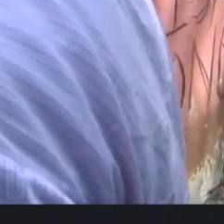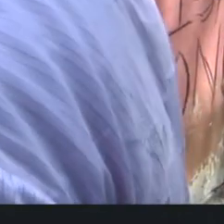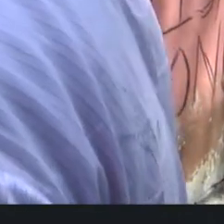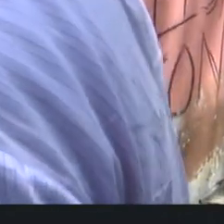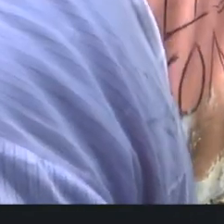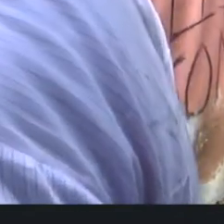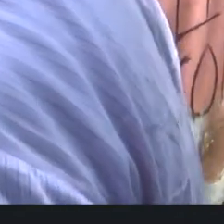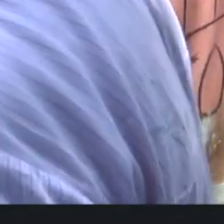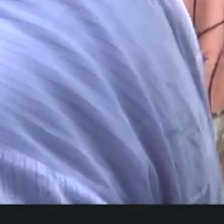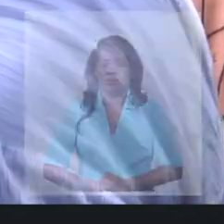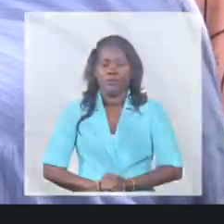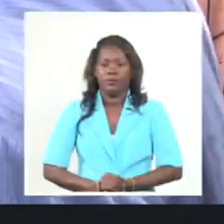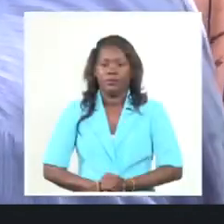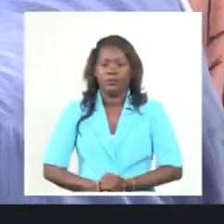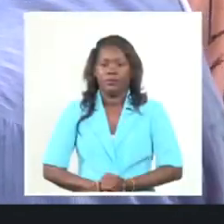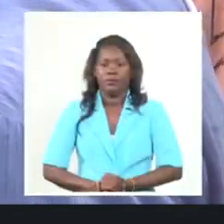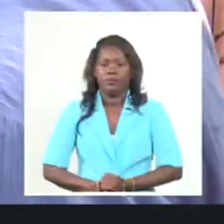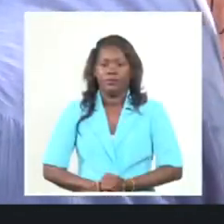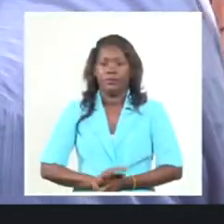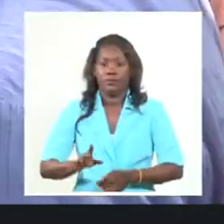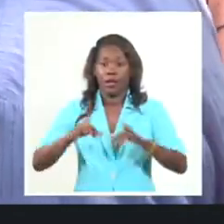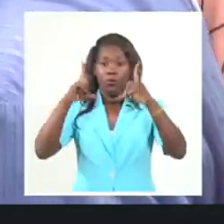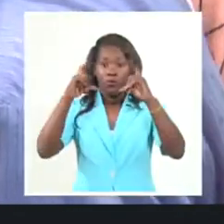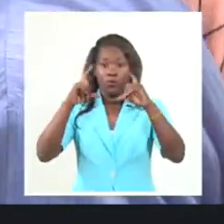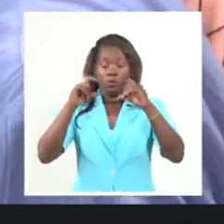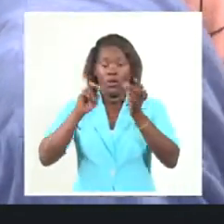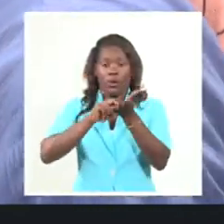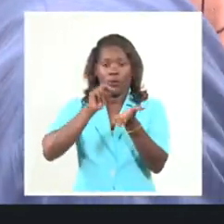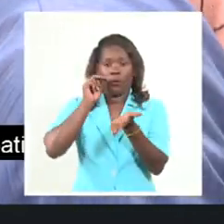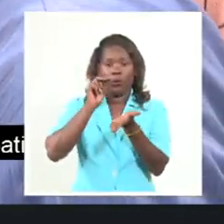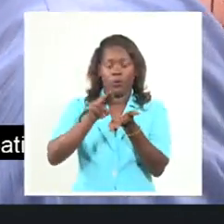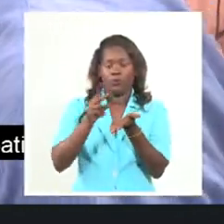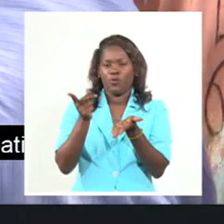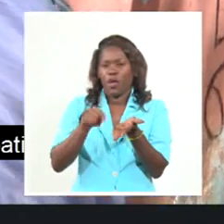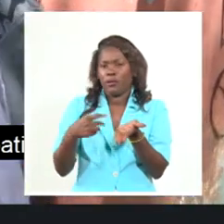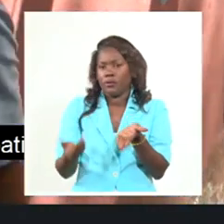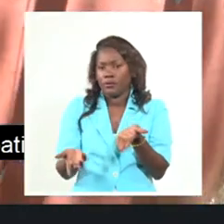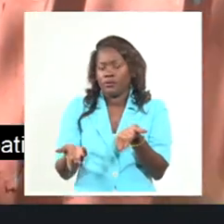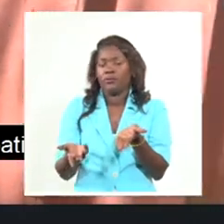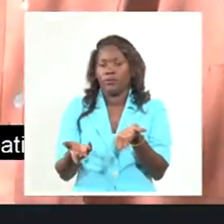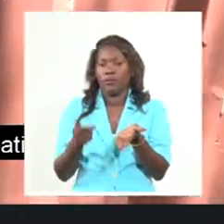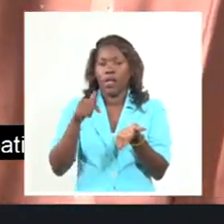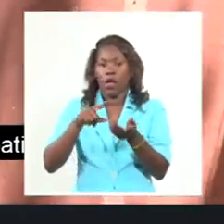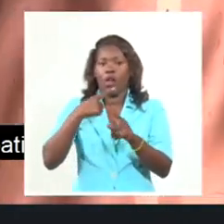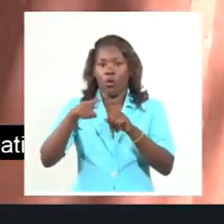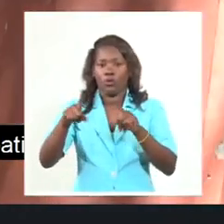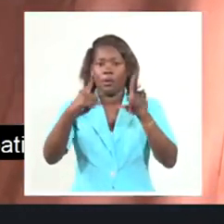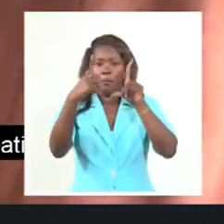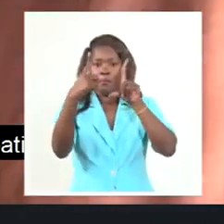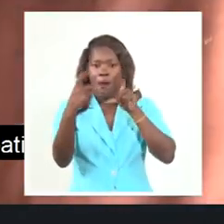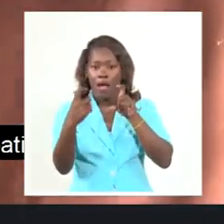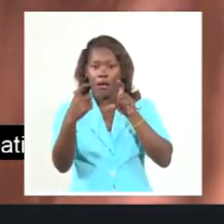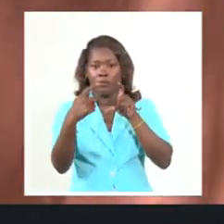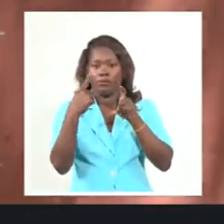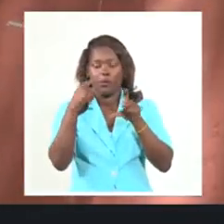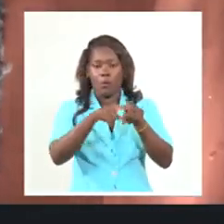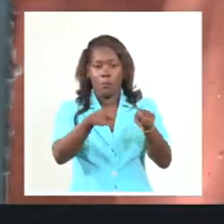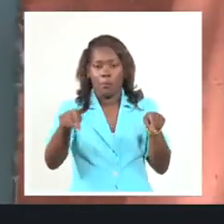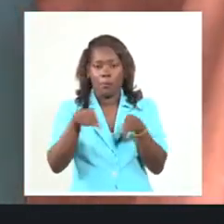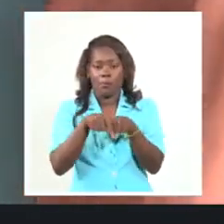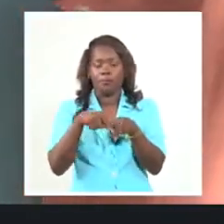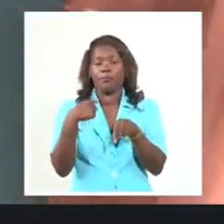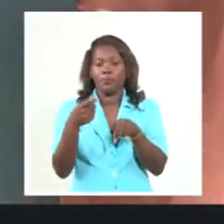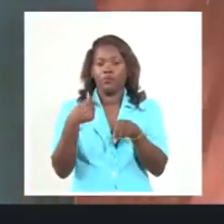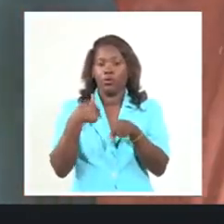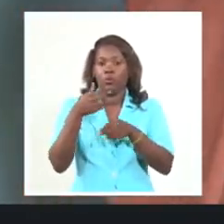Ya tenemos, Pedrín, la foto. ¿Qué falta? Ya tenemos la foto. Ahora falta... le vamos a tirar la foto a esta parte de aquí, del patio. Y yo le